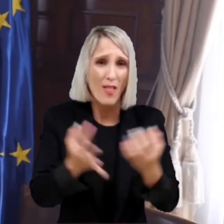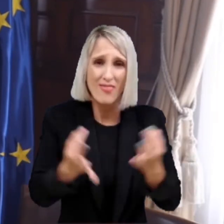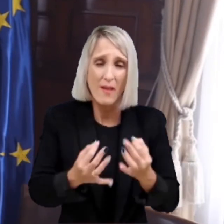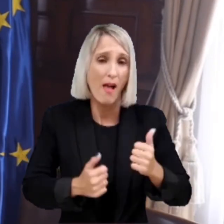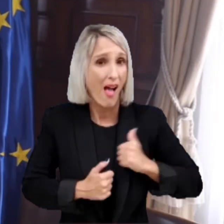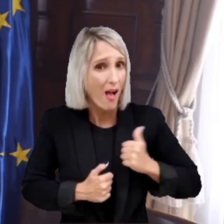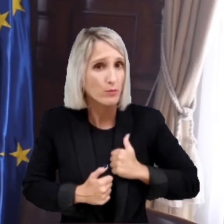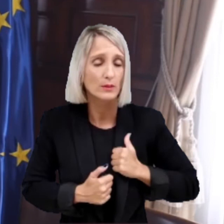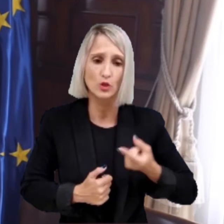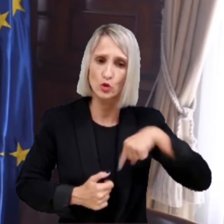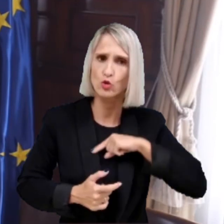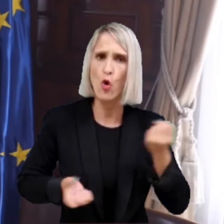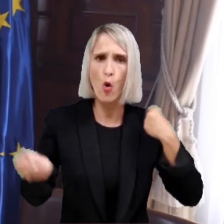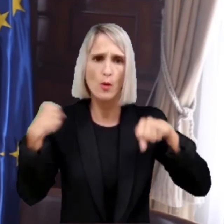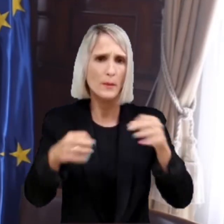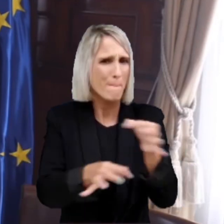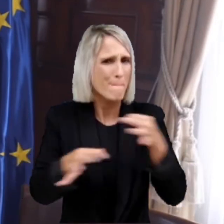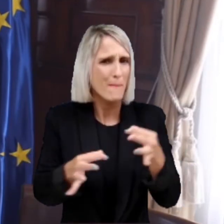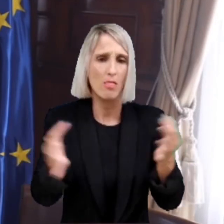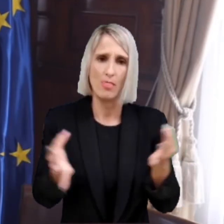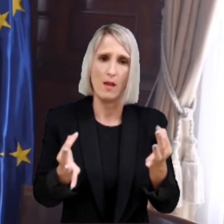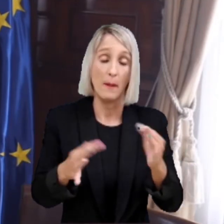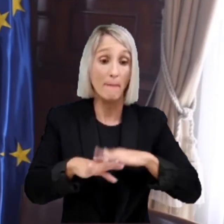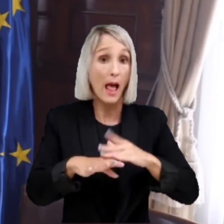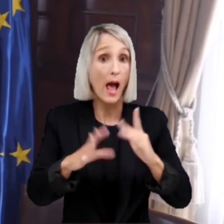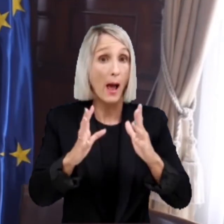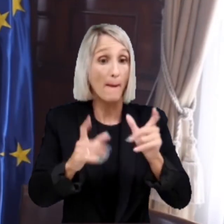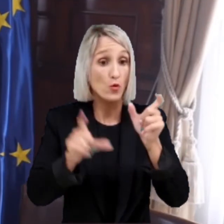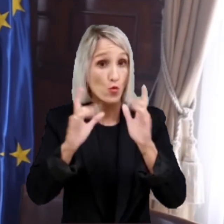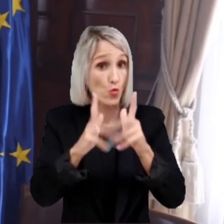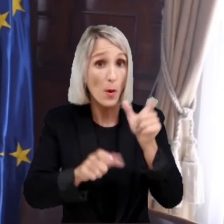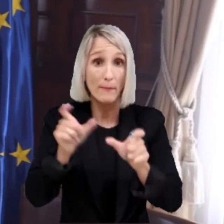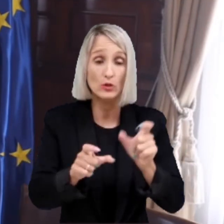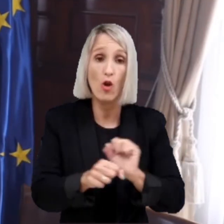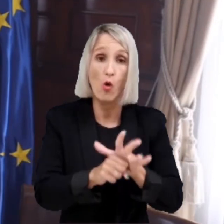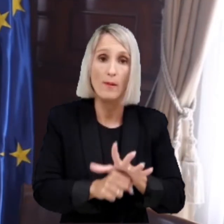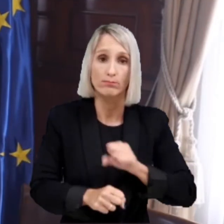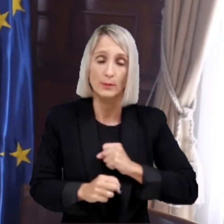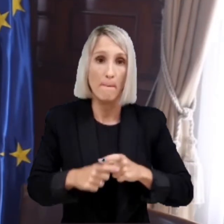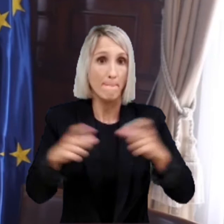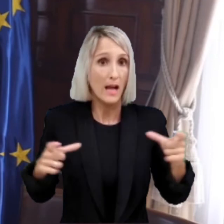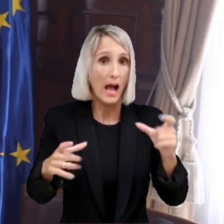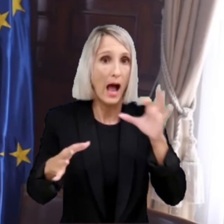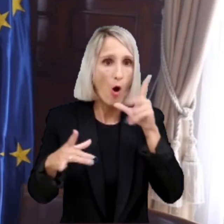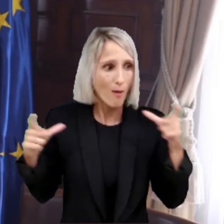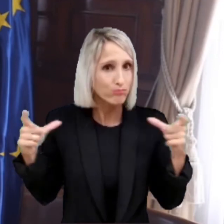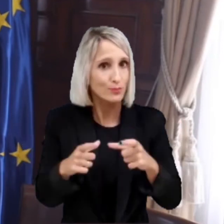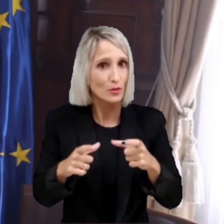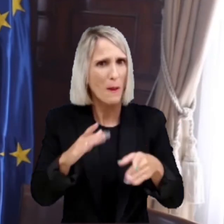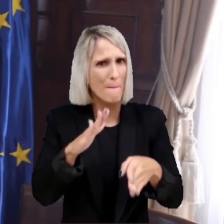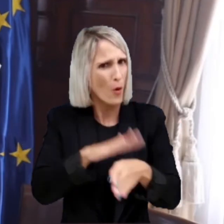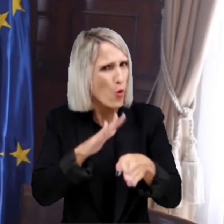esfuerzo de vacunas, debemos aprovecharlo todos. Y debemos de seguir teniendo un comportamiento ejemplar en esta materia, para que estos números que están mejor,